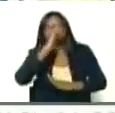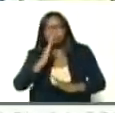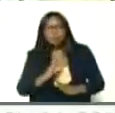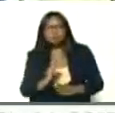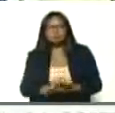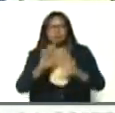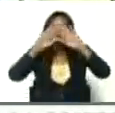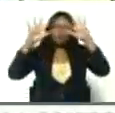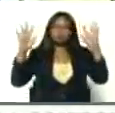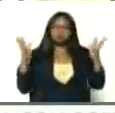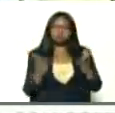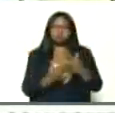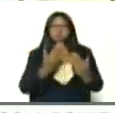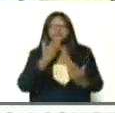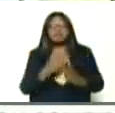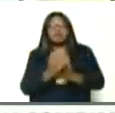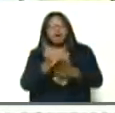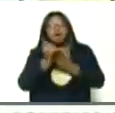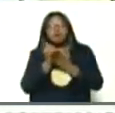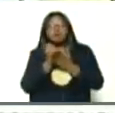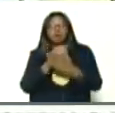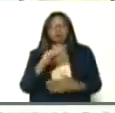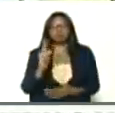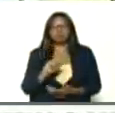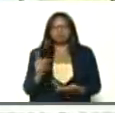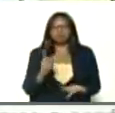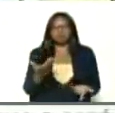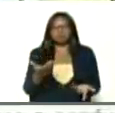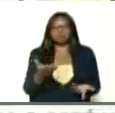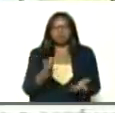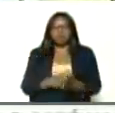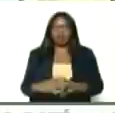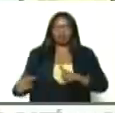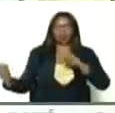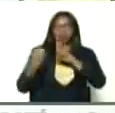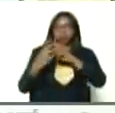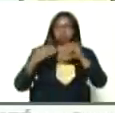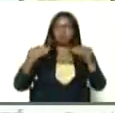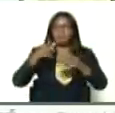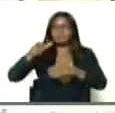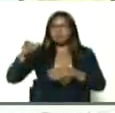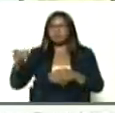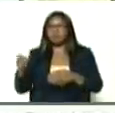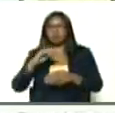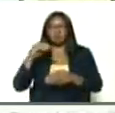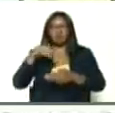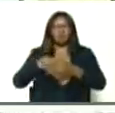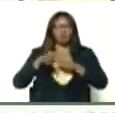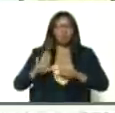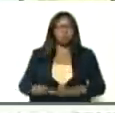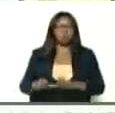al mundo, en vez de pedir ayuda, lo que hace es, enfrentarse, para que la gente, guarde,